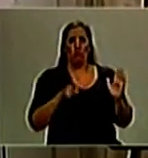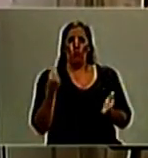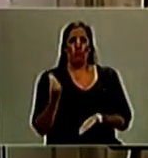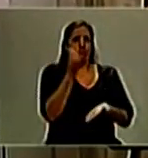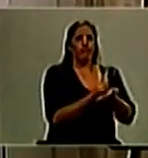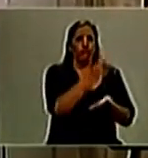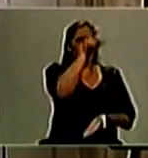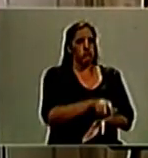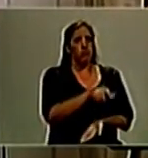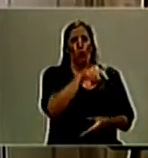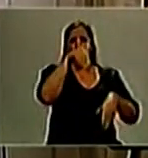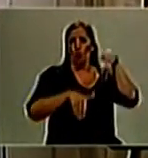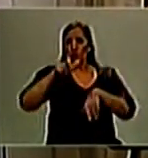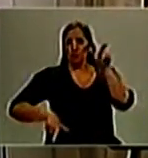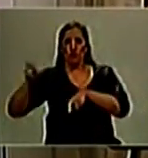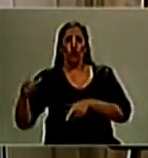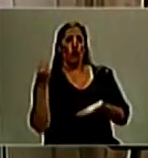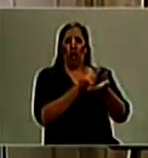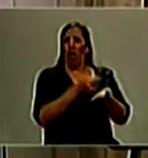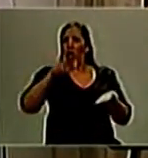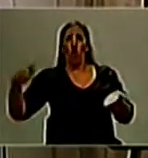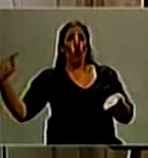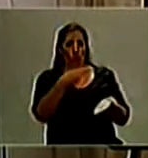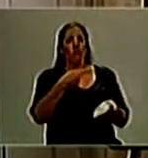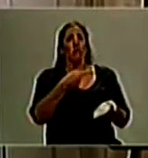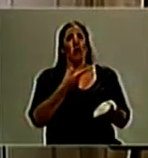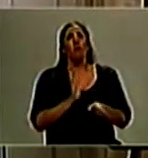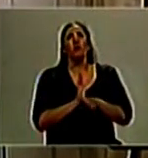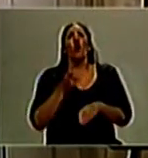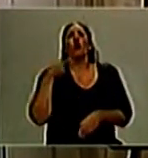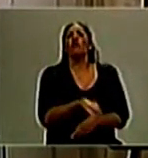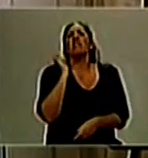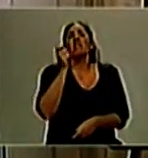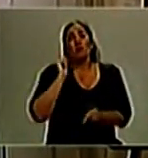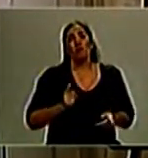constituidas mediante el voto popular, en síntesis, contra la democracia.